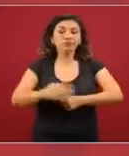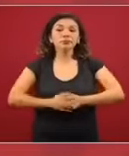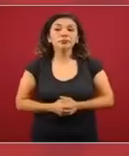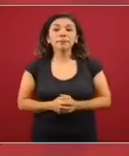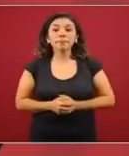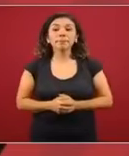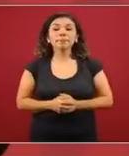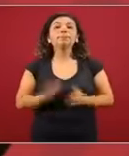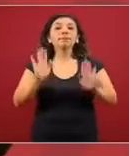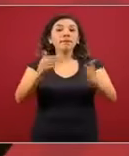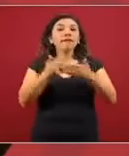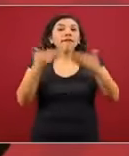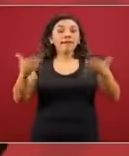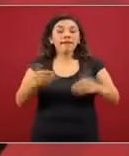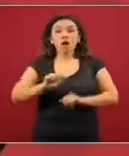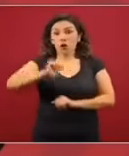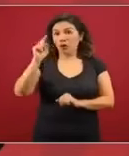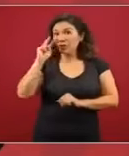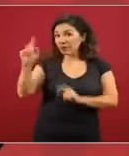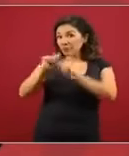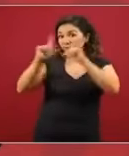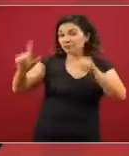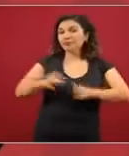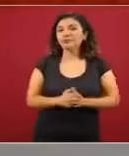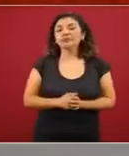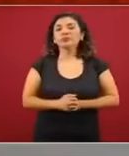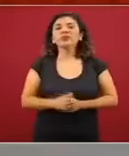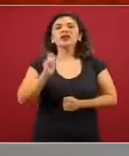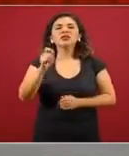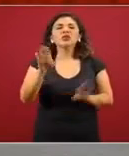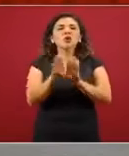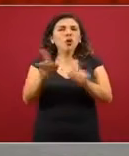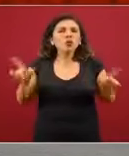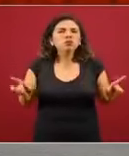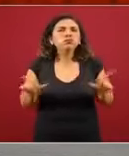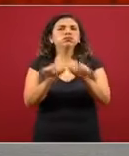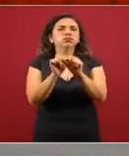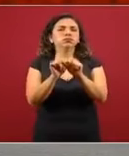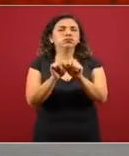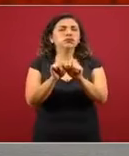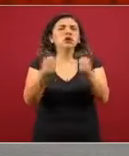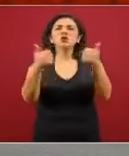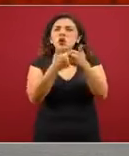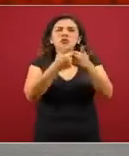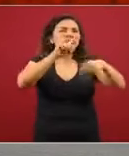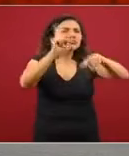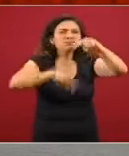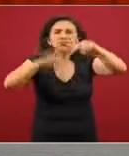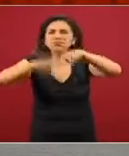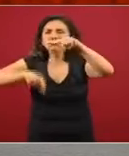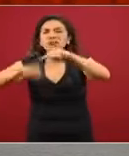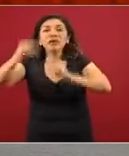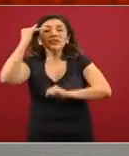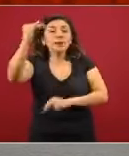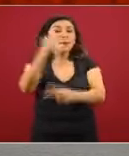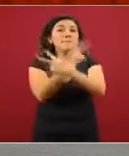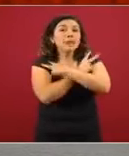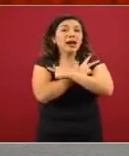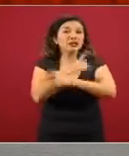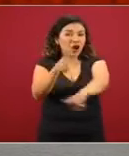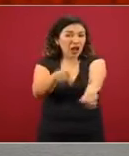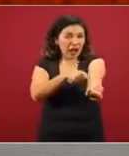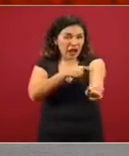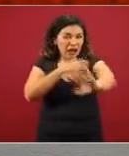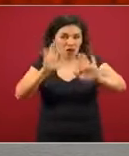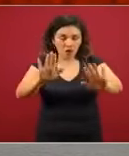Ahora bien, en la siguiente, hacemos un resumen quitando el periodo vacacional largo y solamente